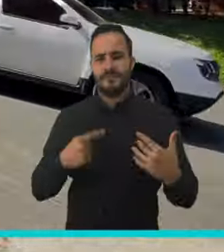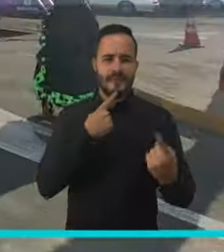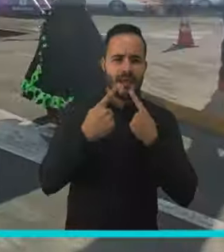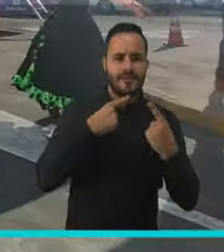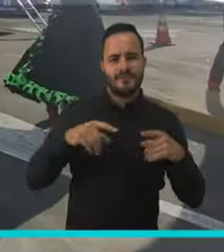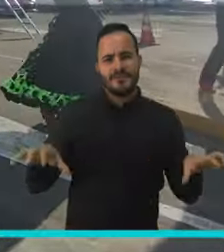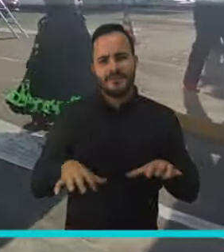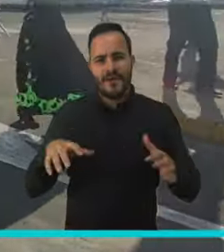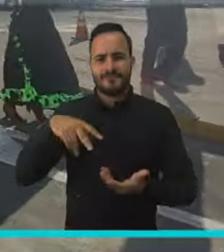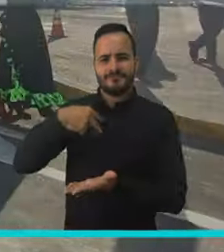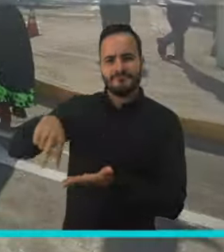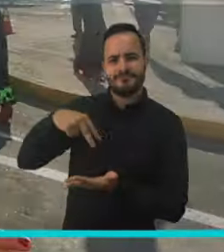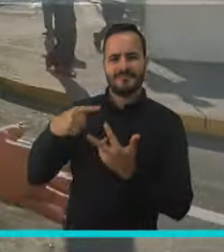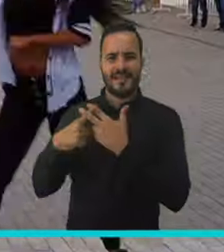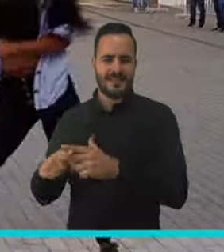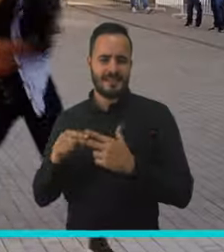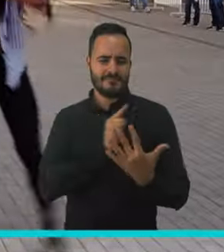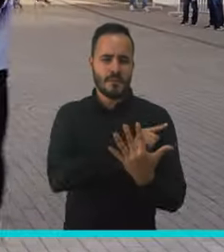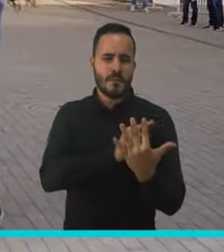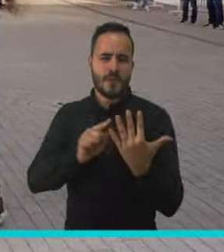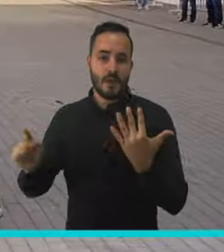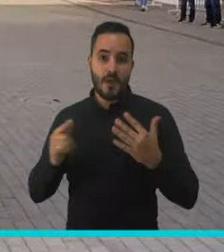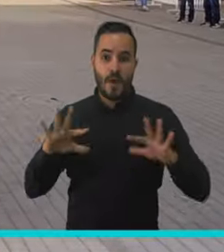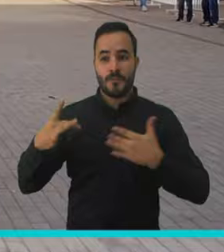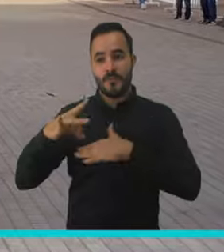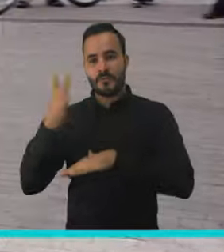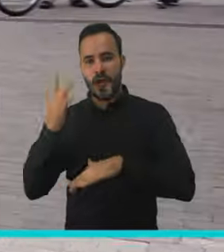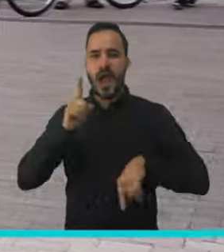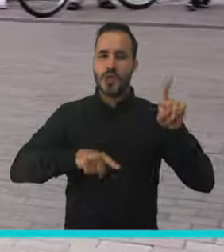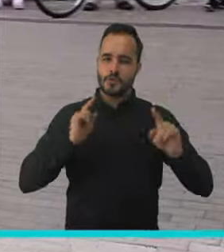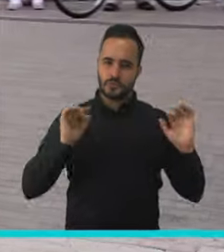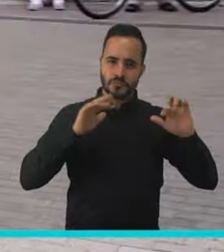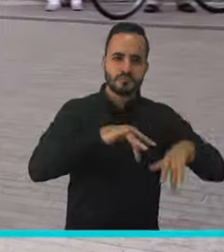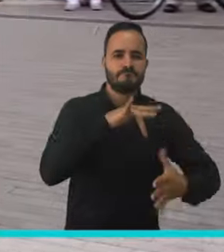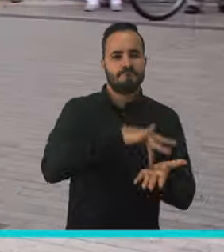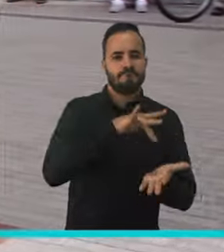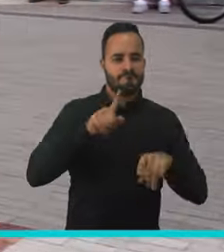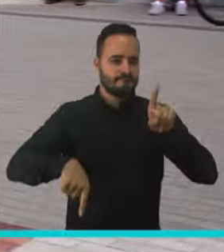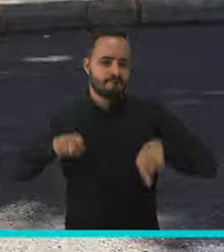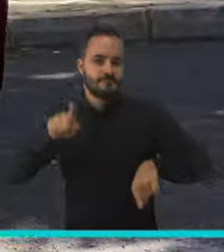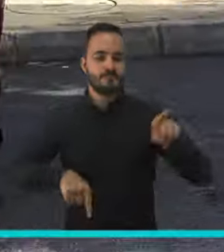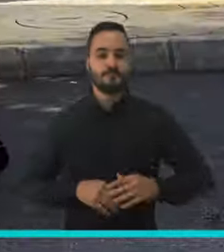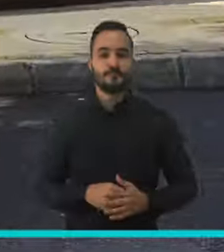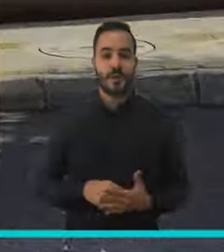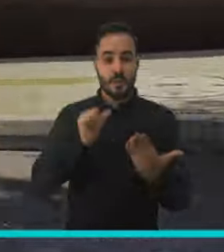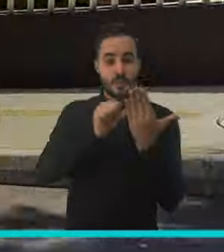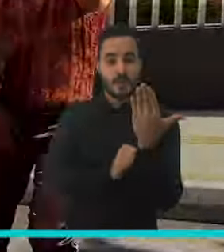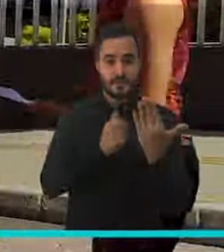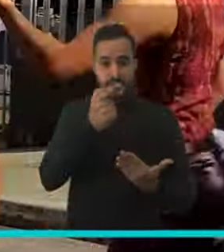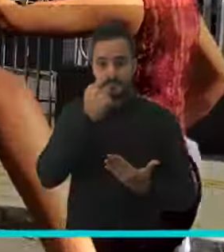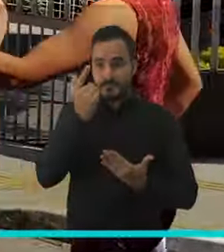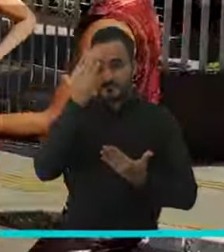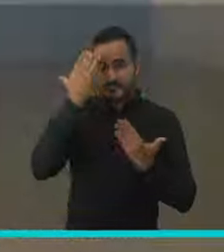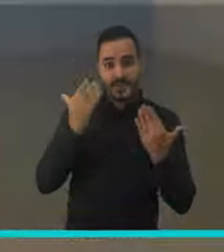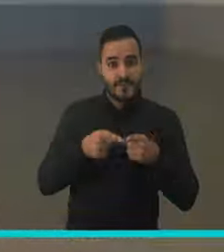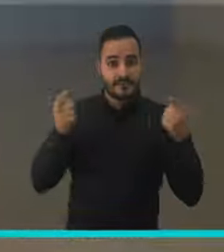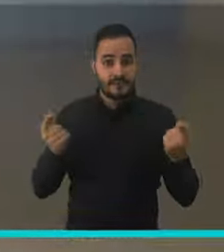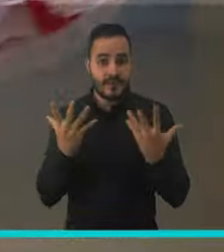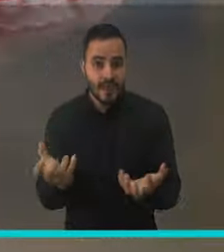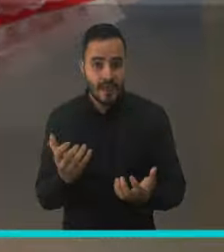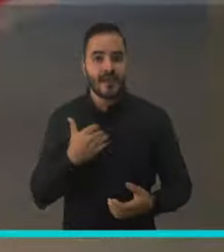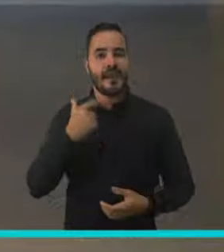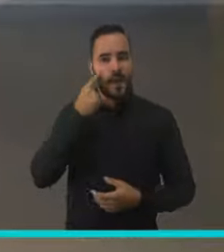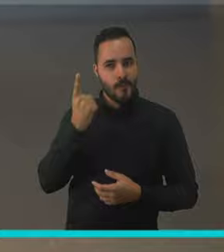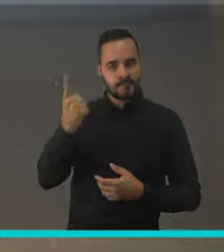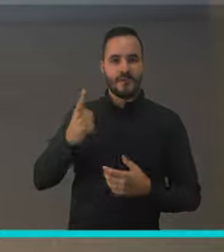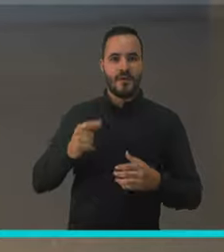talleres, diálogos y encuentros artísticos que se alternarán entre la virtualidad y la presencialidad. La programación está disponible en